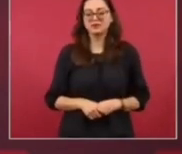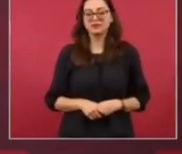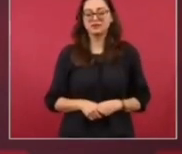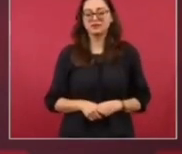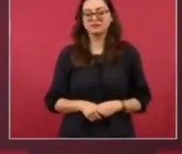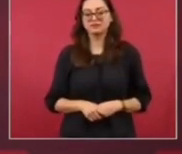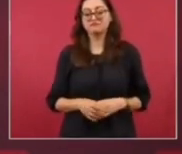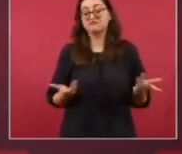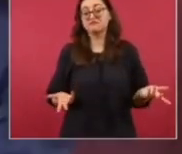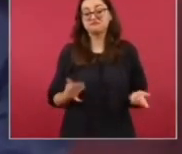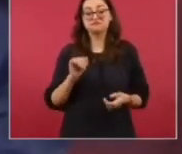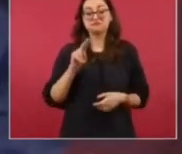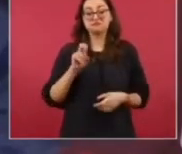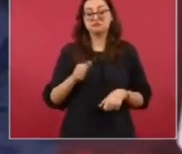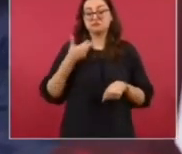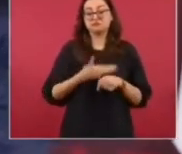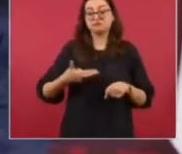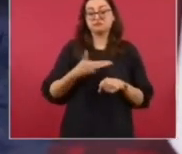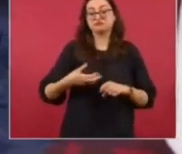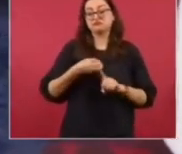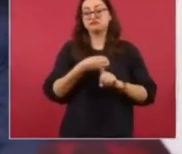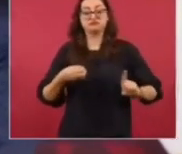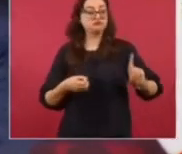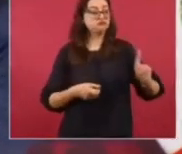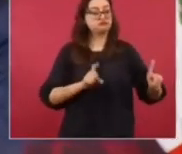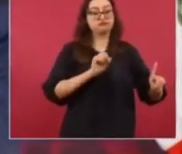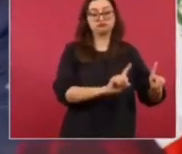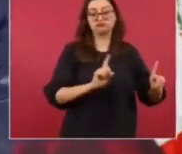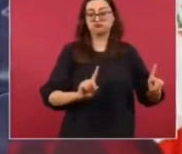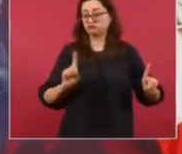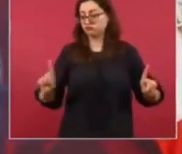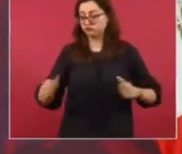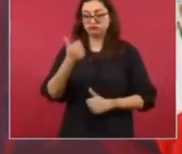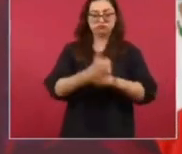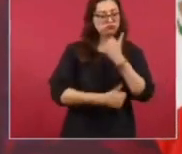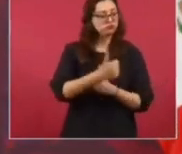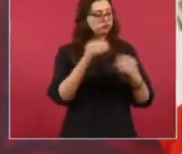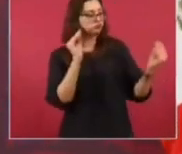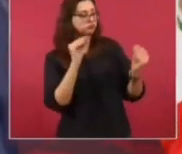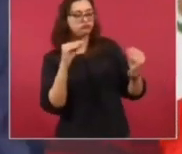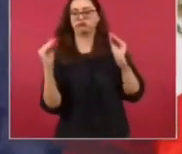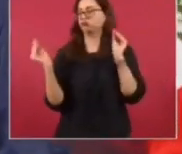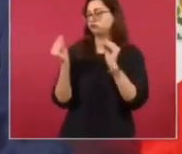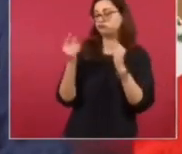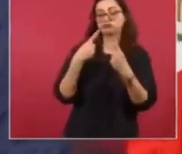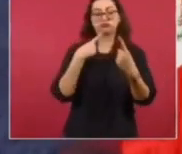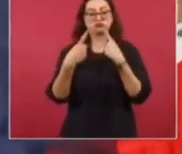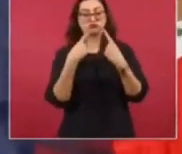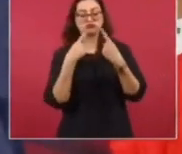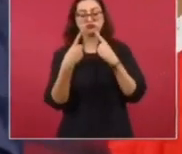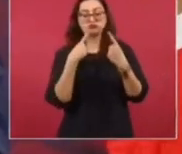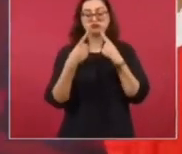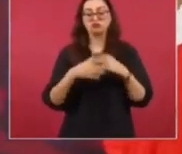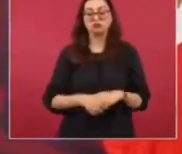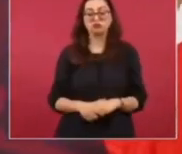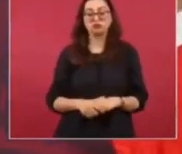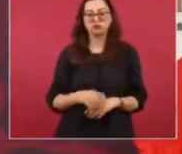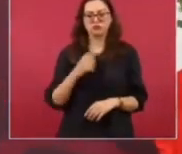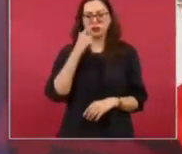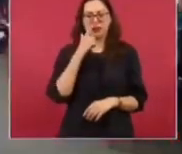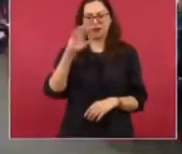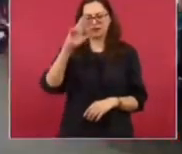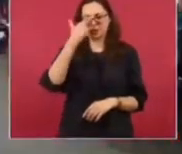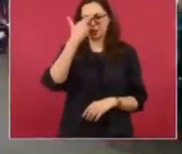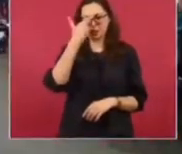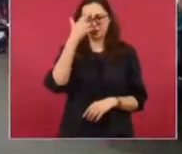de repente, como en Estados Unidos, el presidente Trump, que era candidato, fue y se le paró